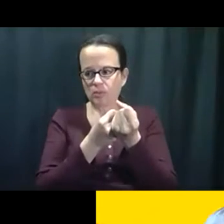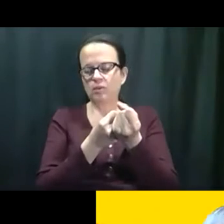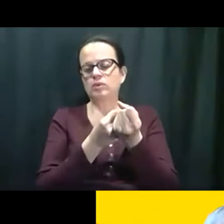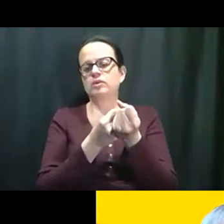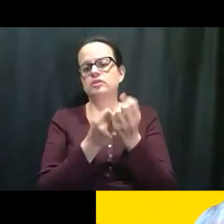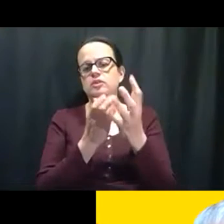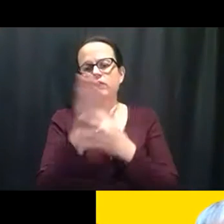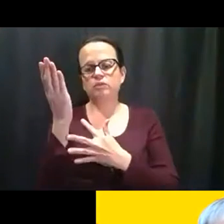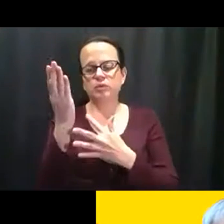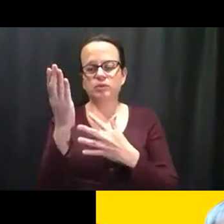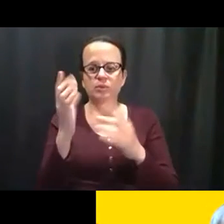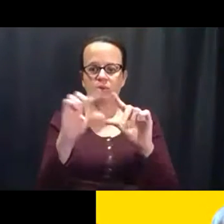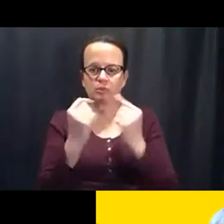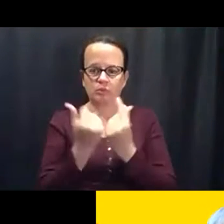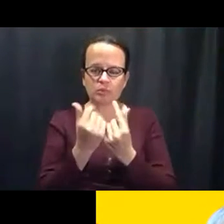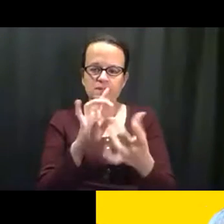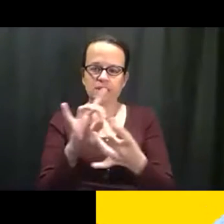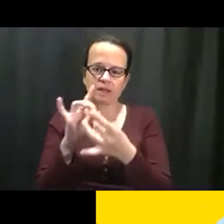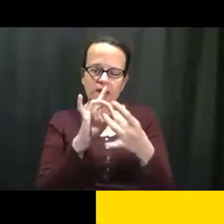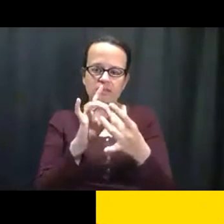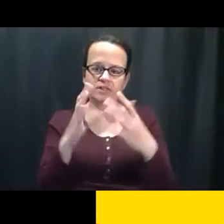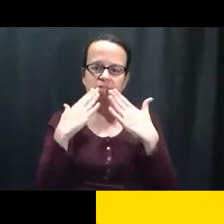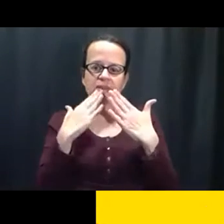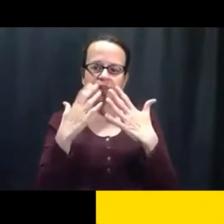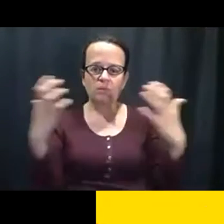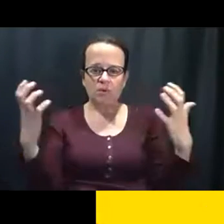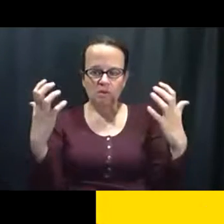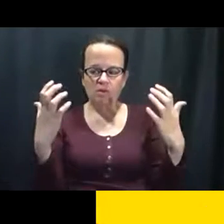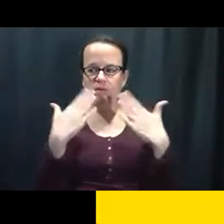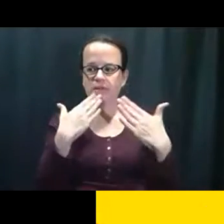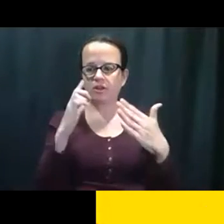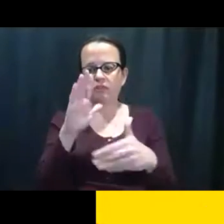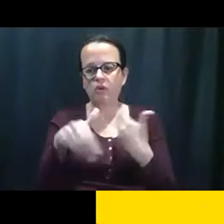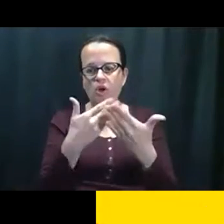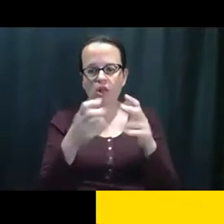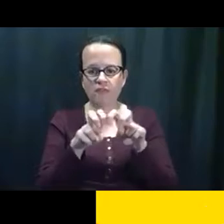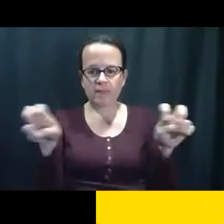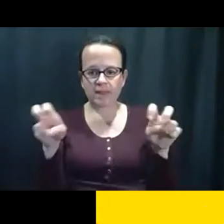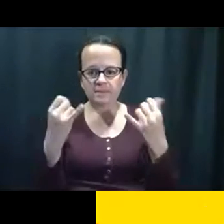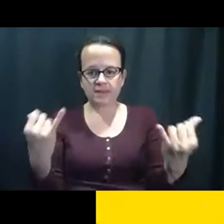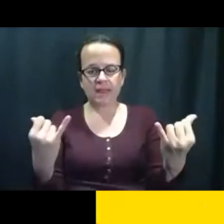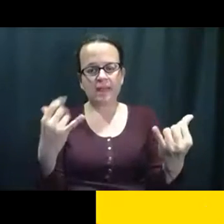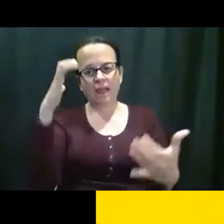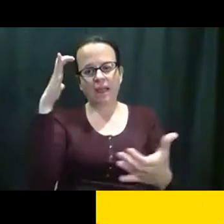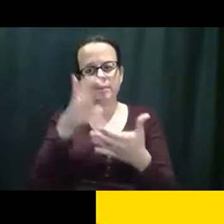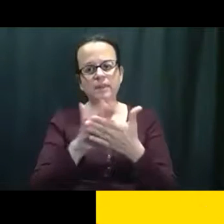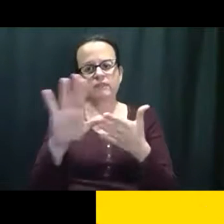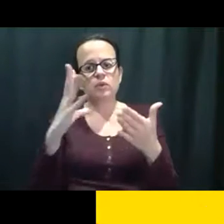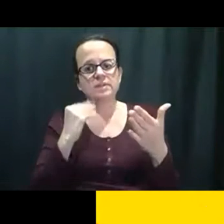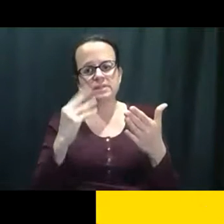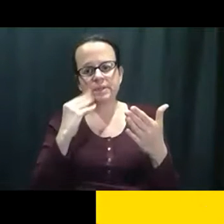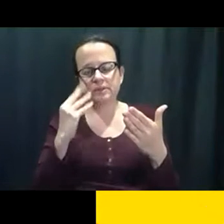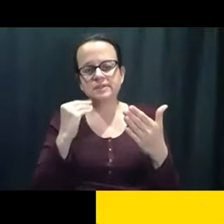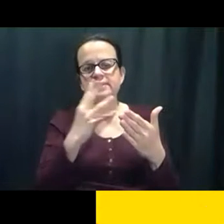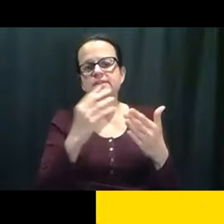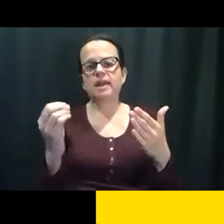grupos y conexiones y terapistas así que muchas gracias a todo el mundo a nuestros panelistas hoy yo creo que